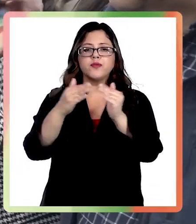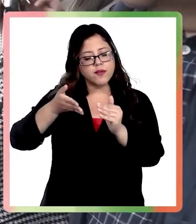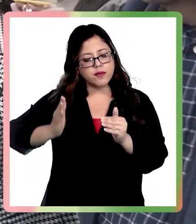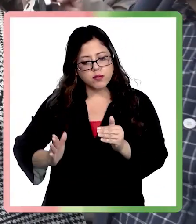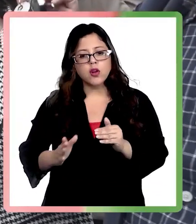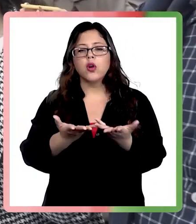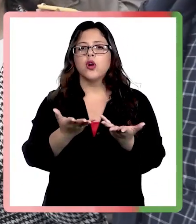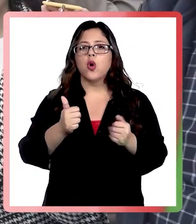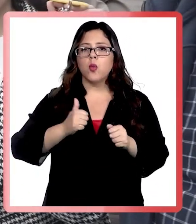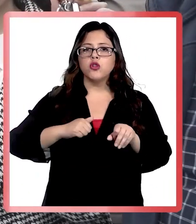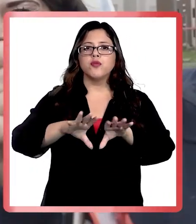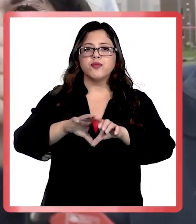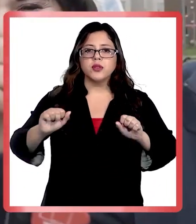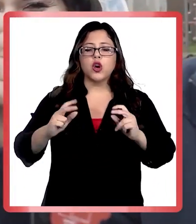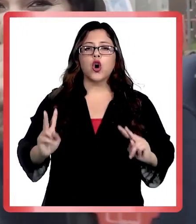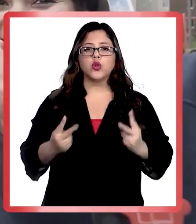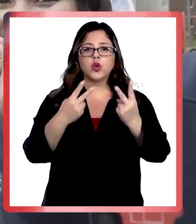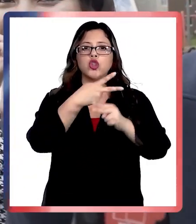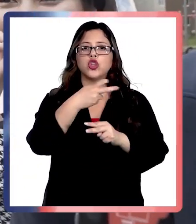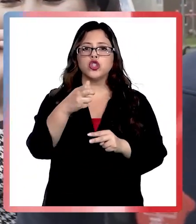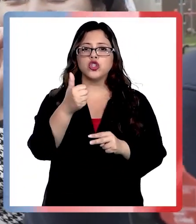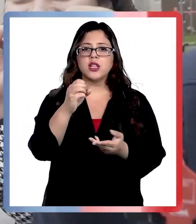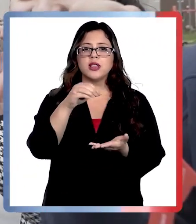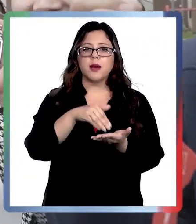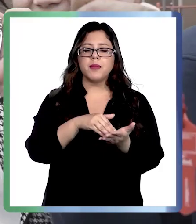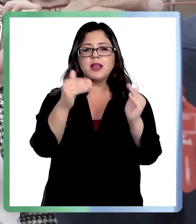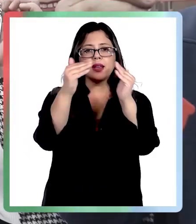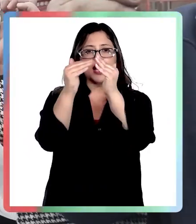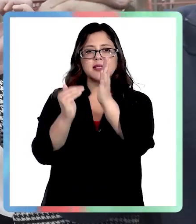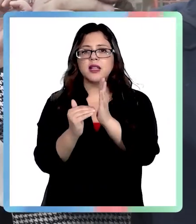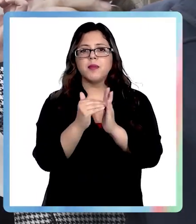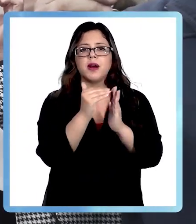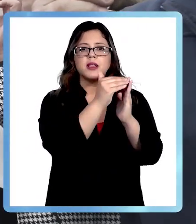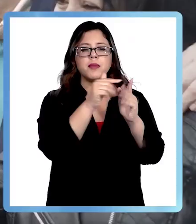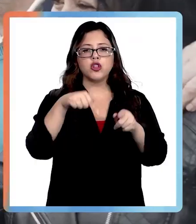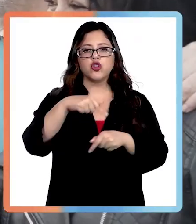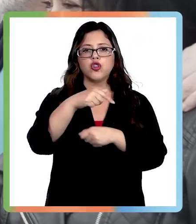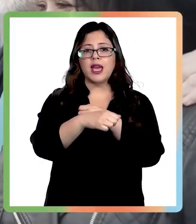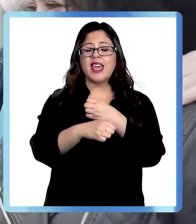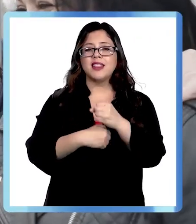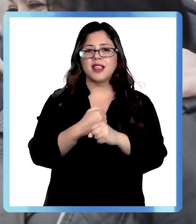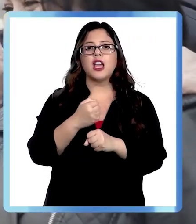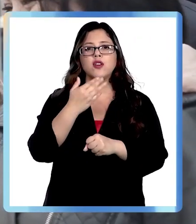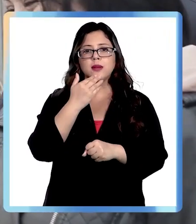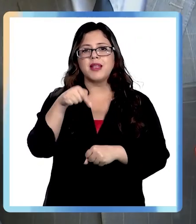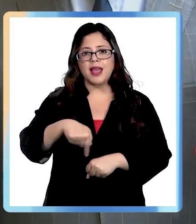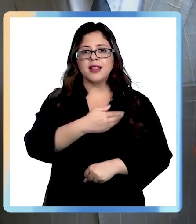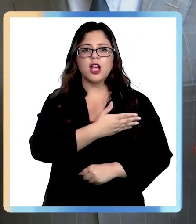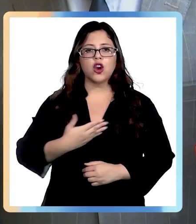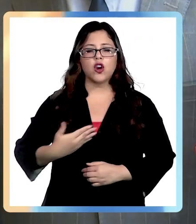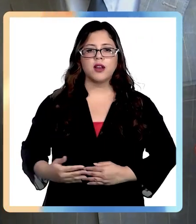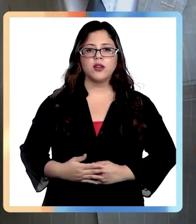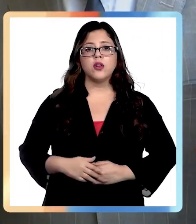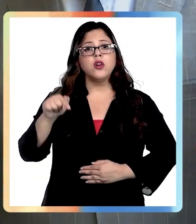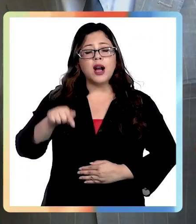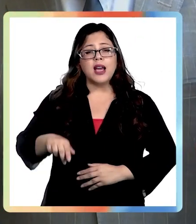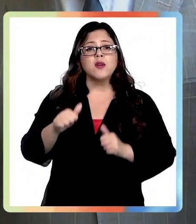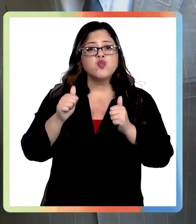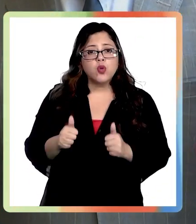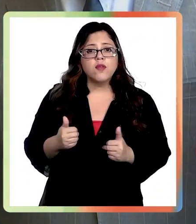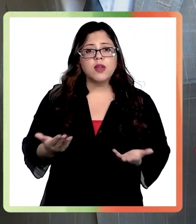cumpliendo el compromiso de construir 260.000 soluciones habitacionales durante este gobierno. Nos parece muy bien